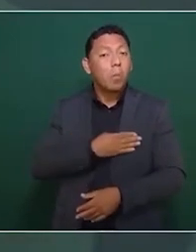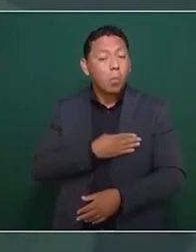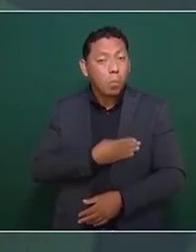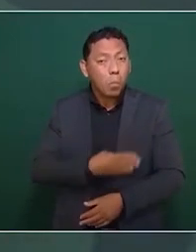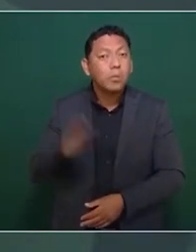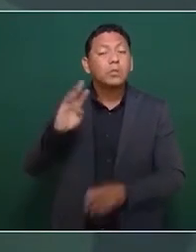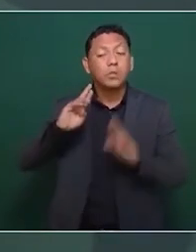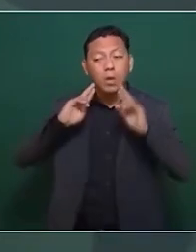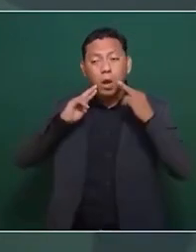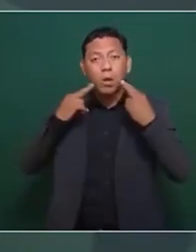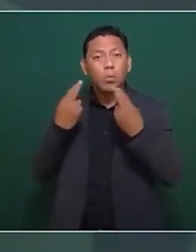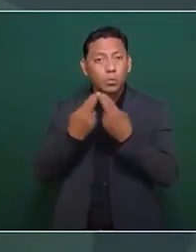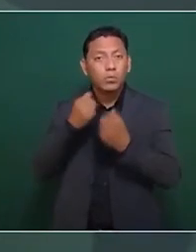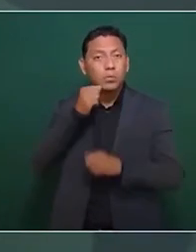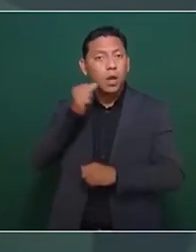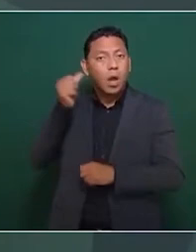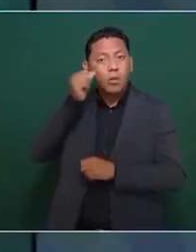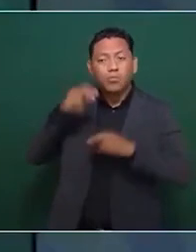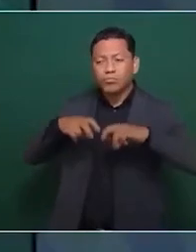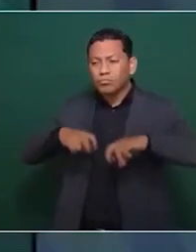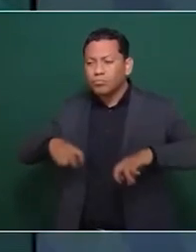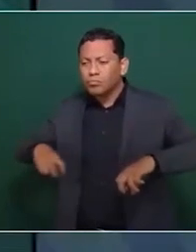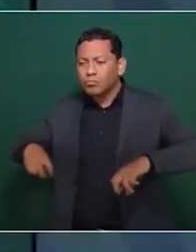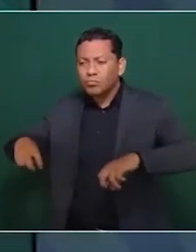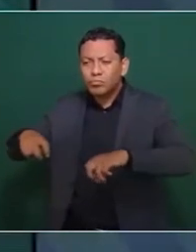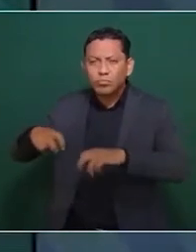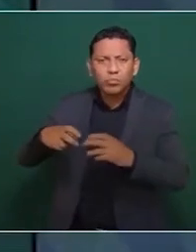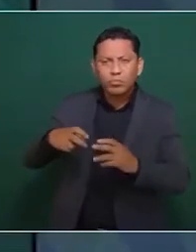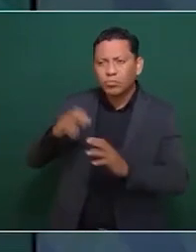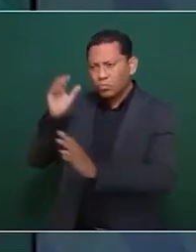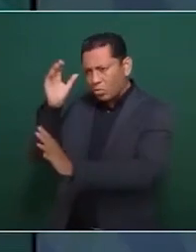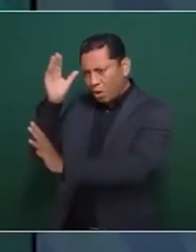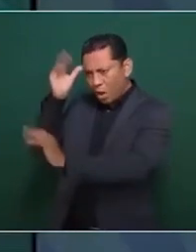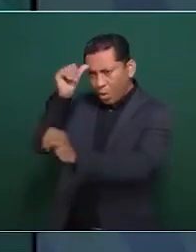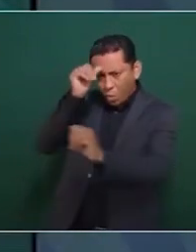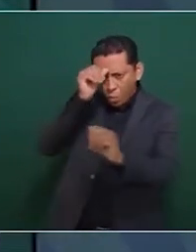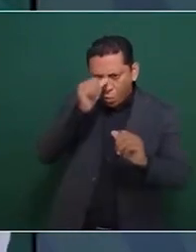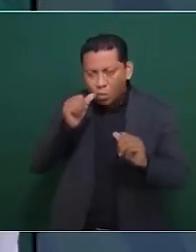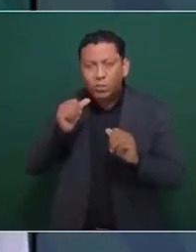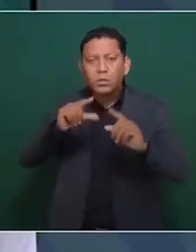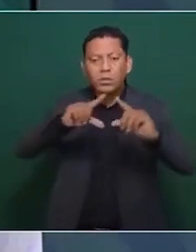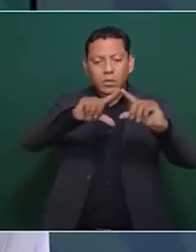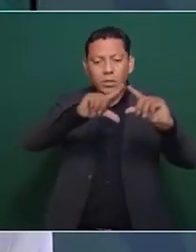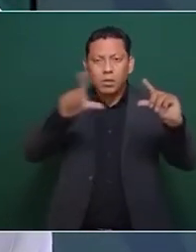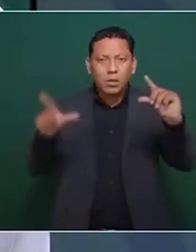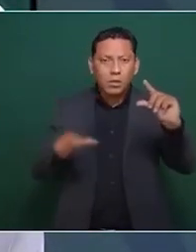fue un acuerdo de unidad nacional